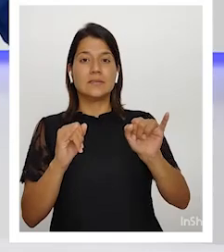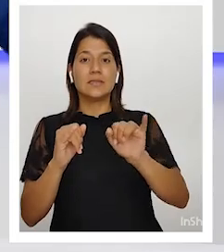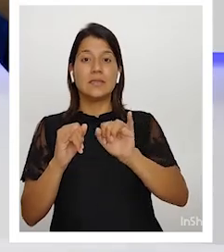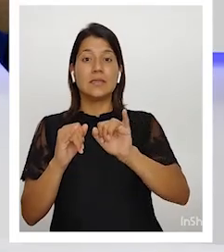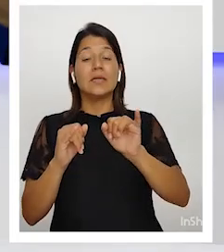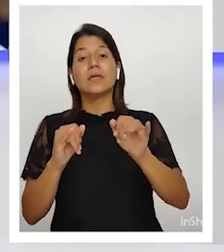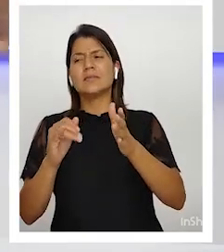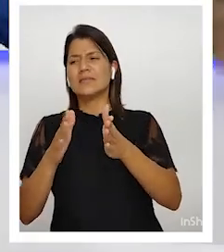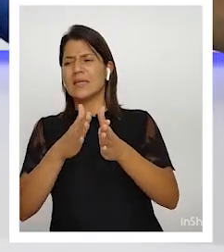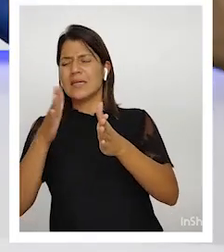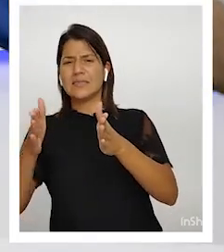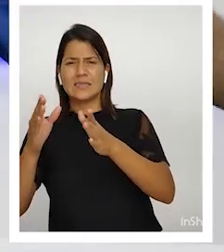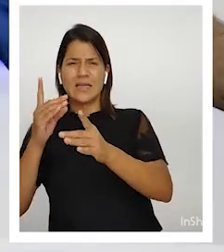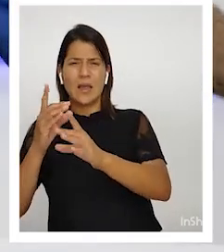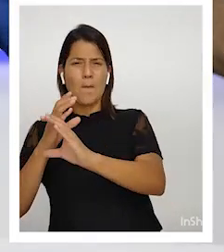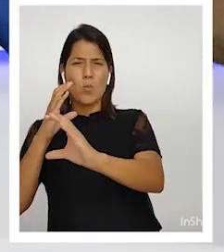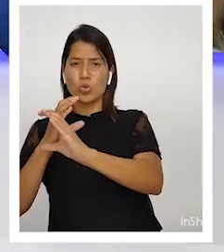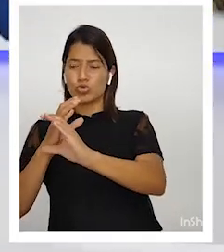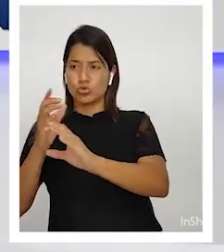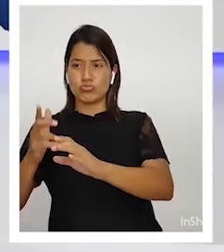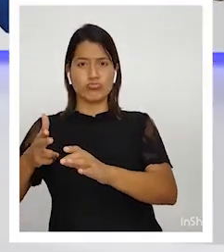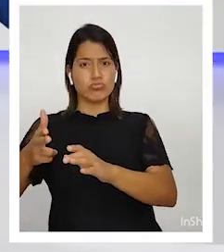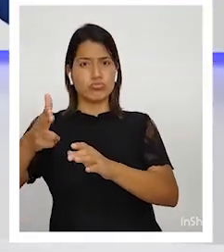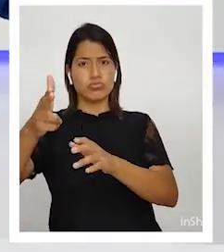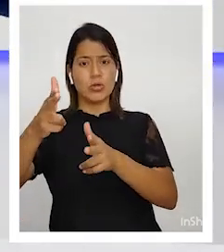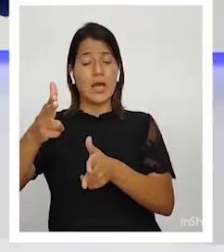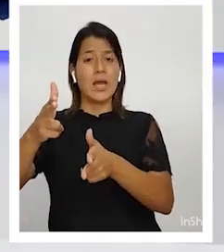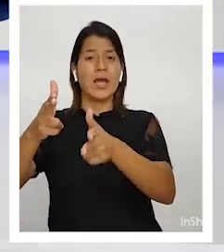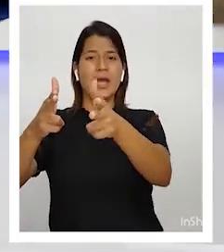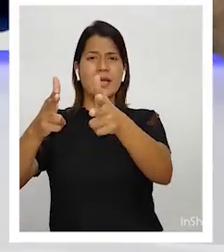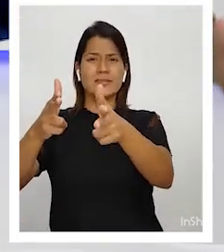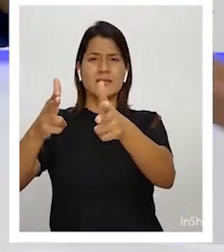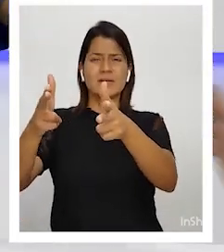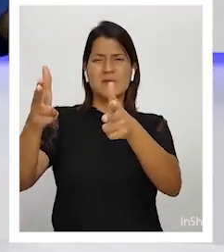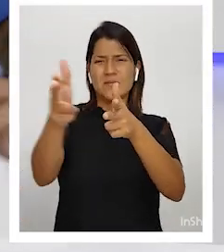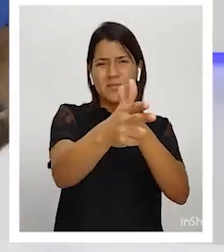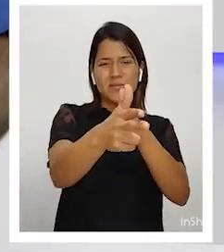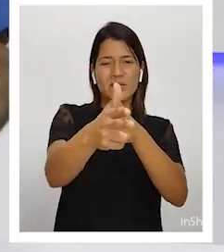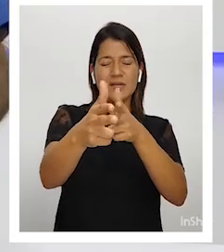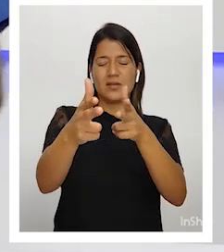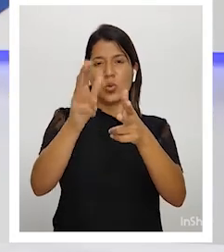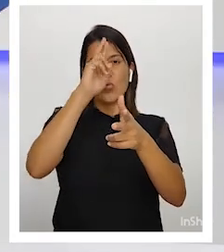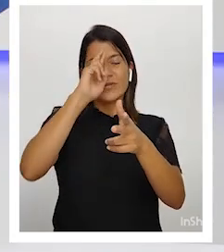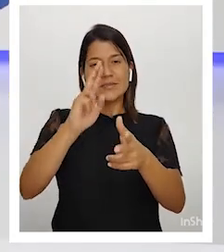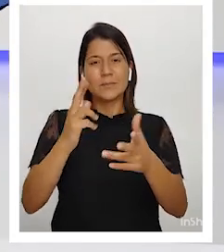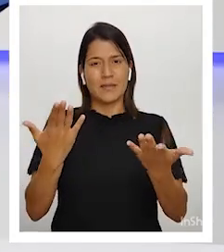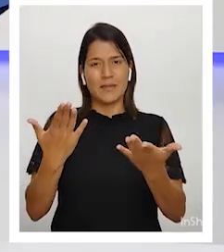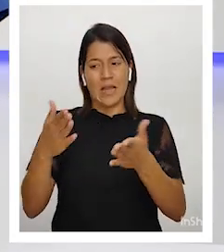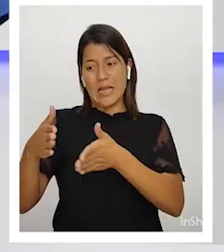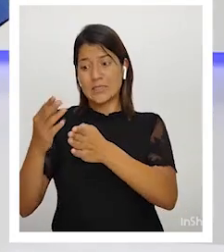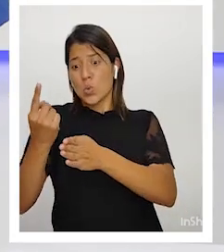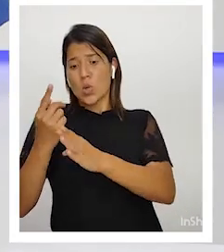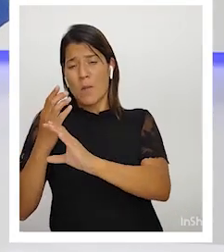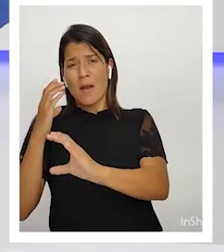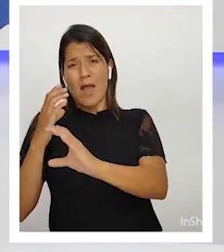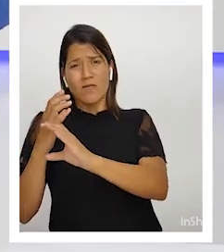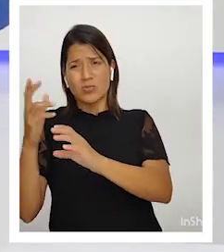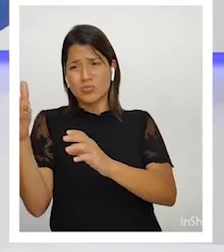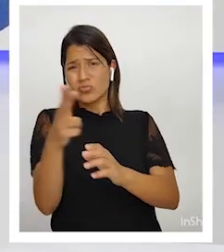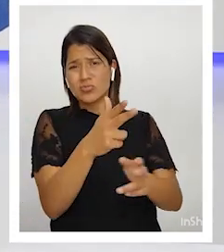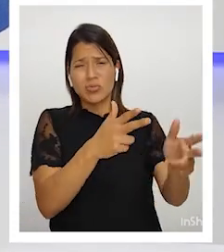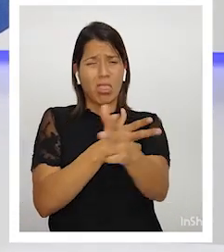buses, caos completo. Un montón de canastos grandes metidos en adelantar. No hay quien ponga orden.